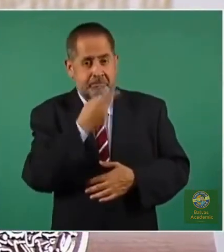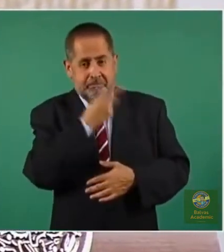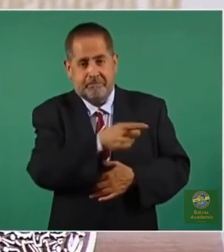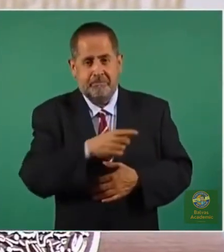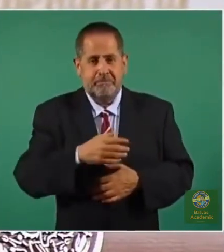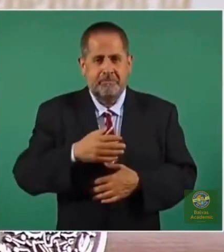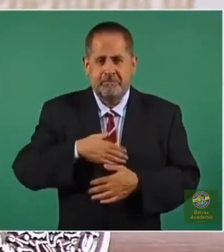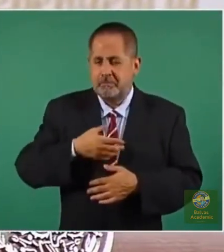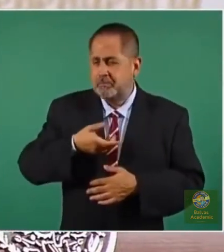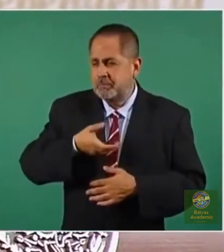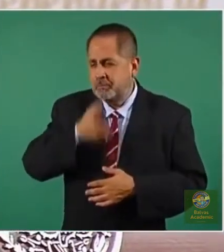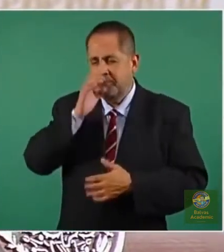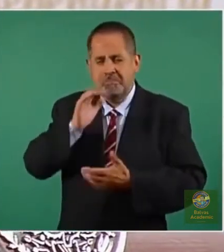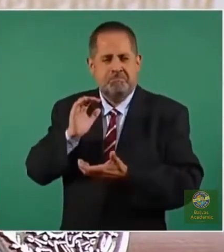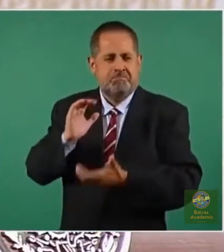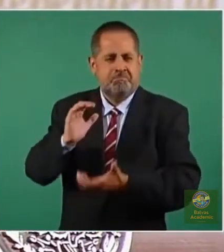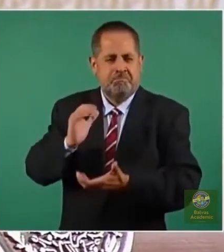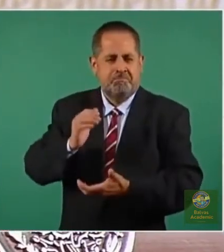tomar cahuamas,